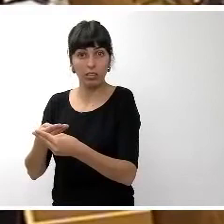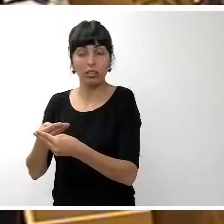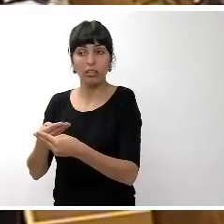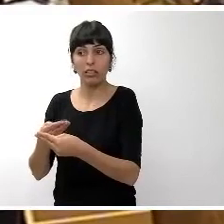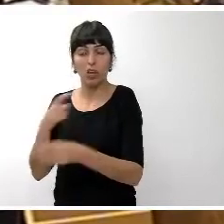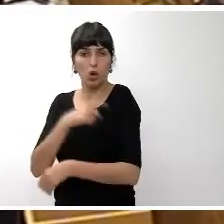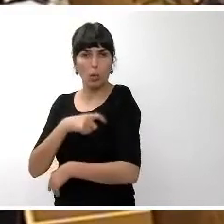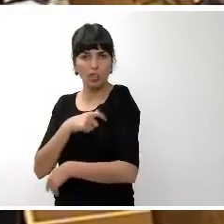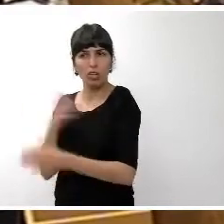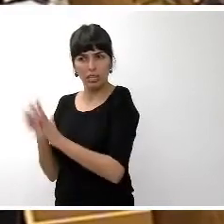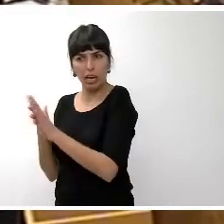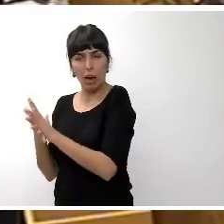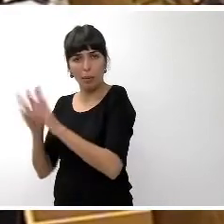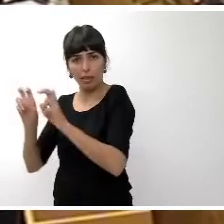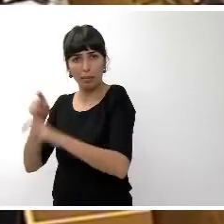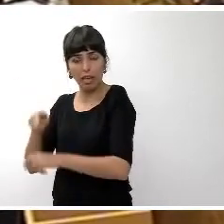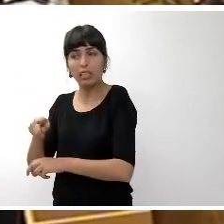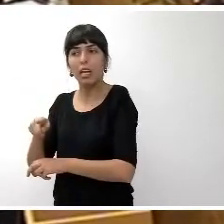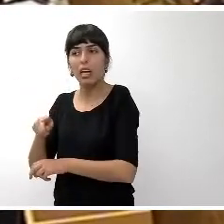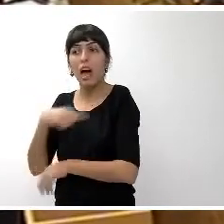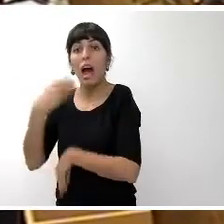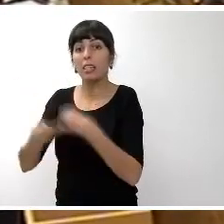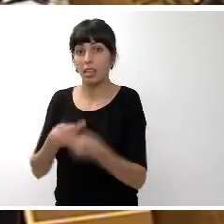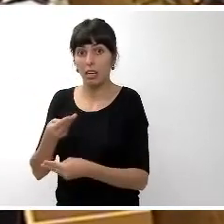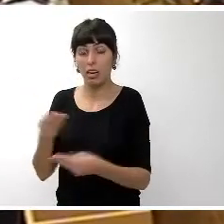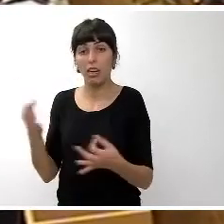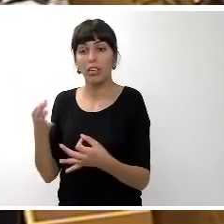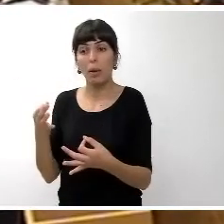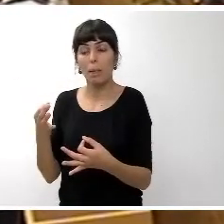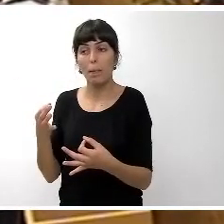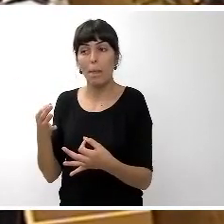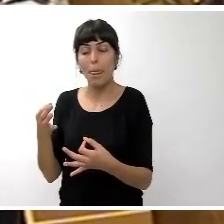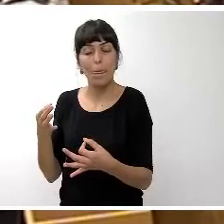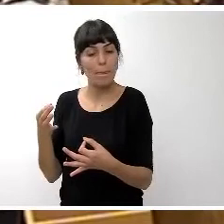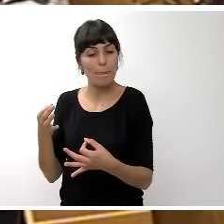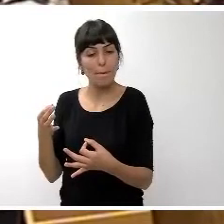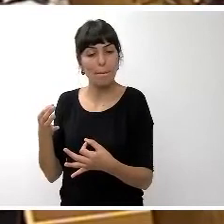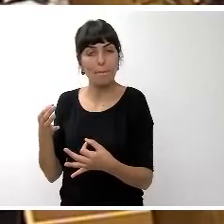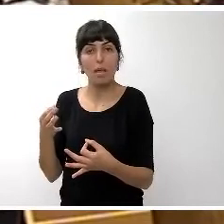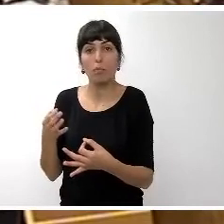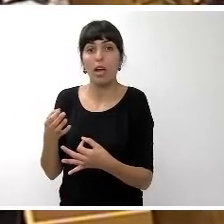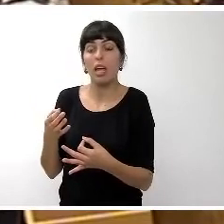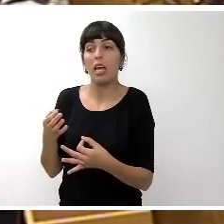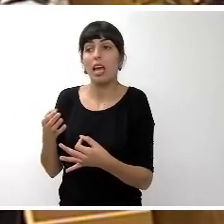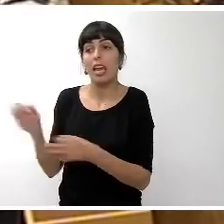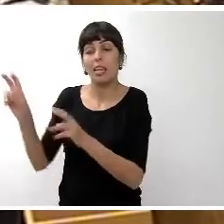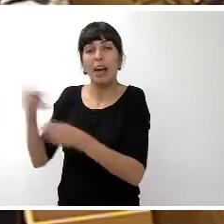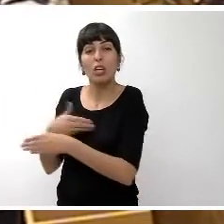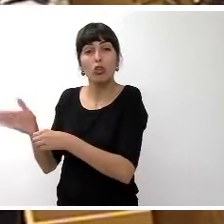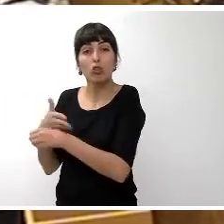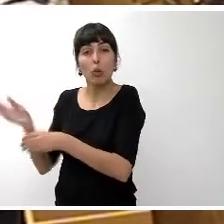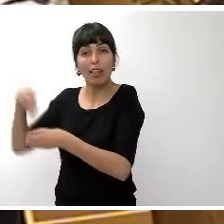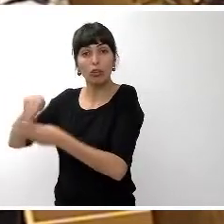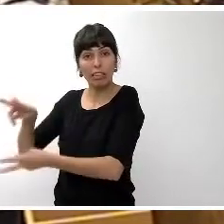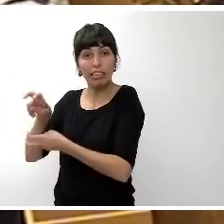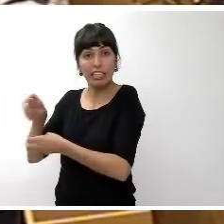al respecto de esos niveles que podamos tener de remanente de tesorería ¿qué quiere decir ello? que